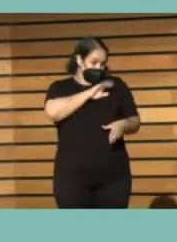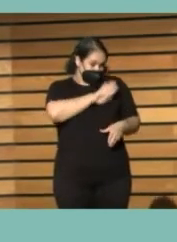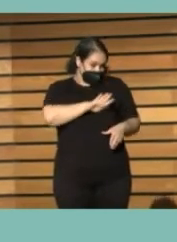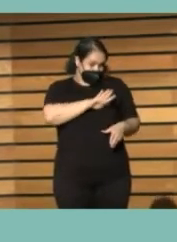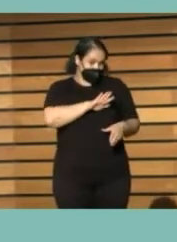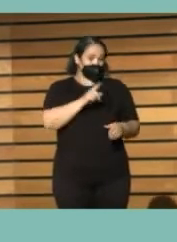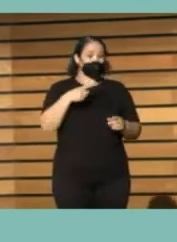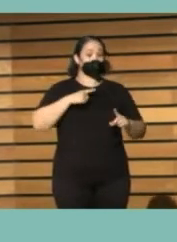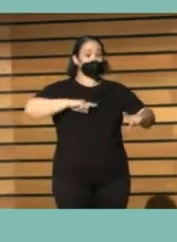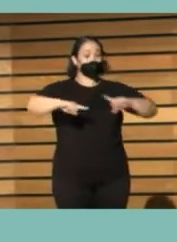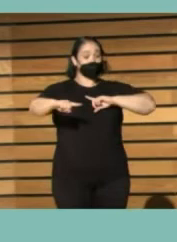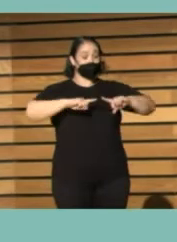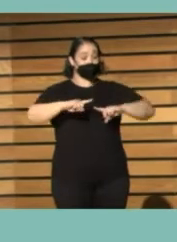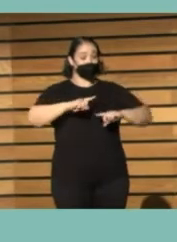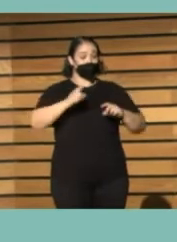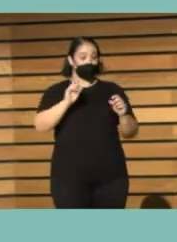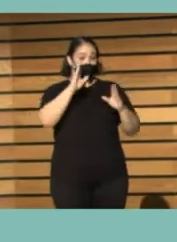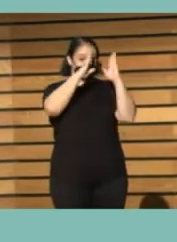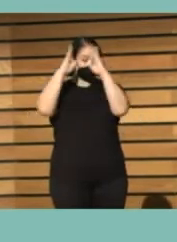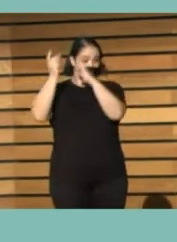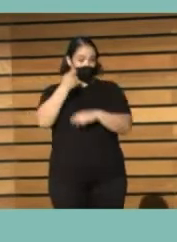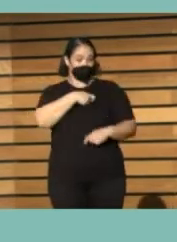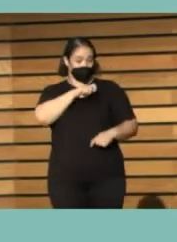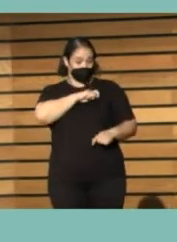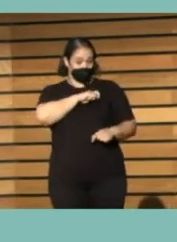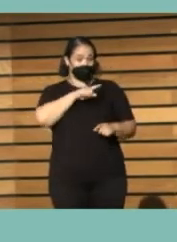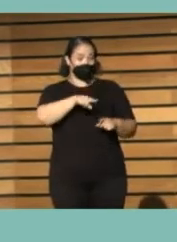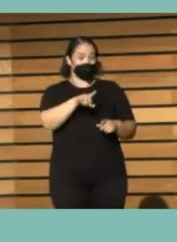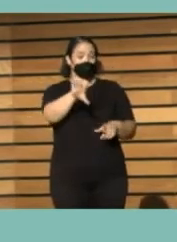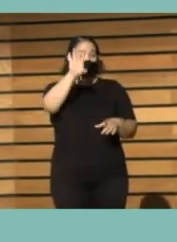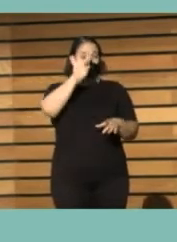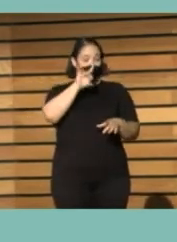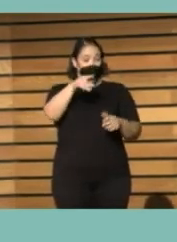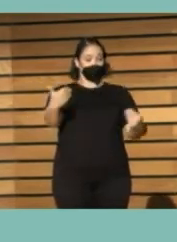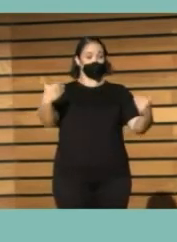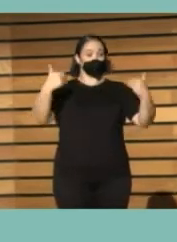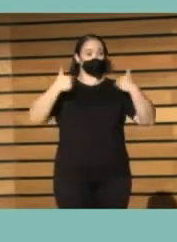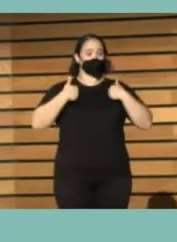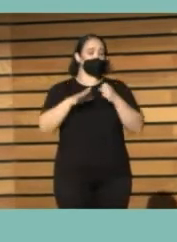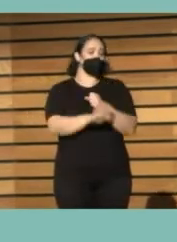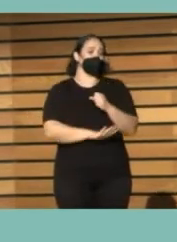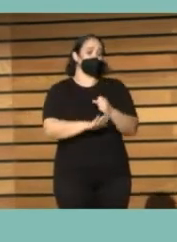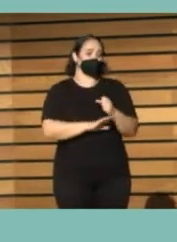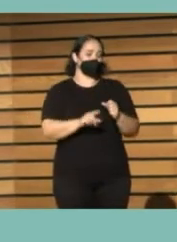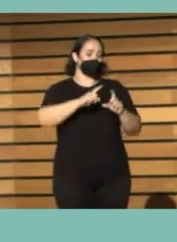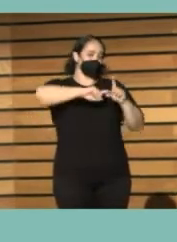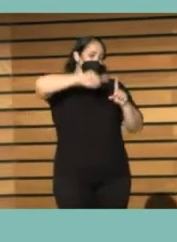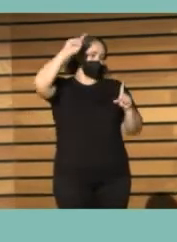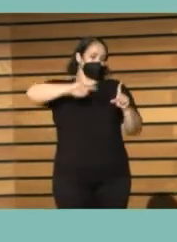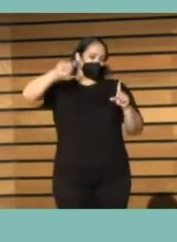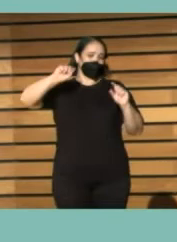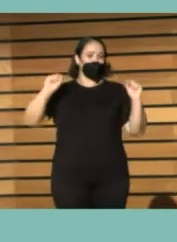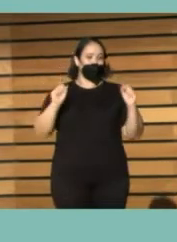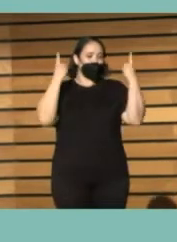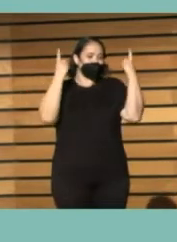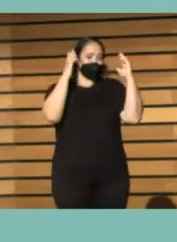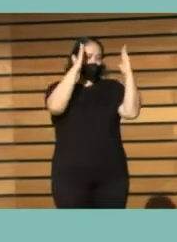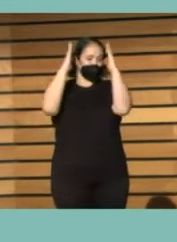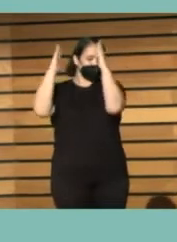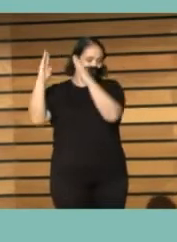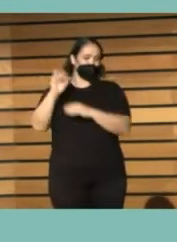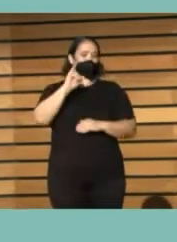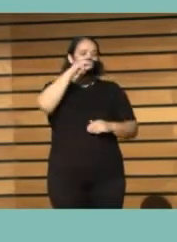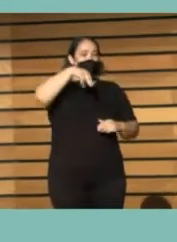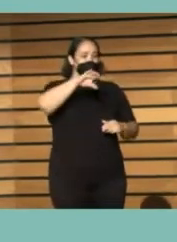el directorio de bibliotecas españolas, que elabora el Ministerio, es el que servía como base para la estadística oficial de bibliotecas del INE.